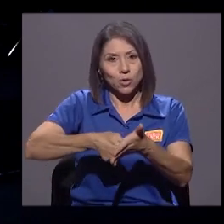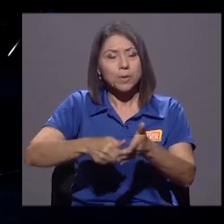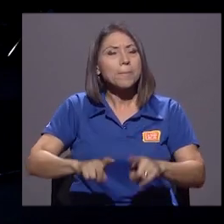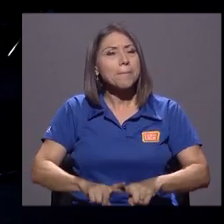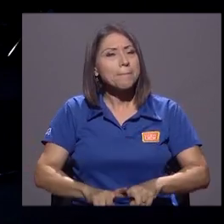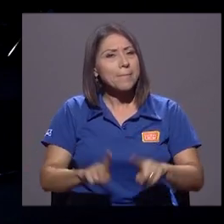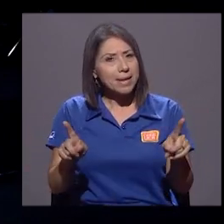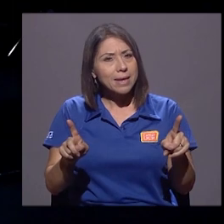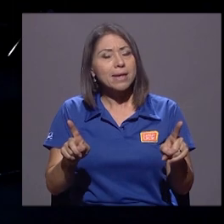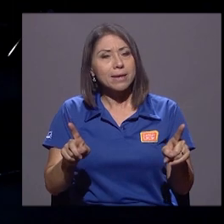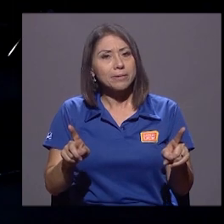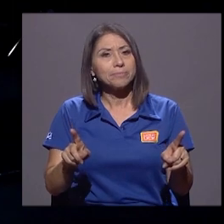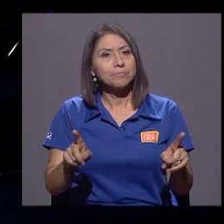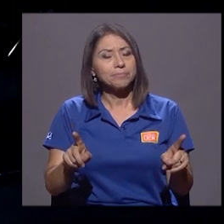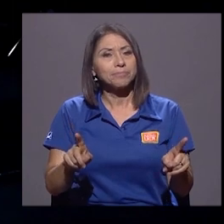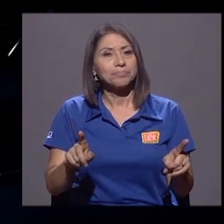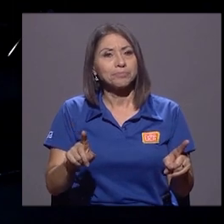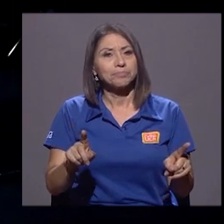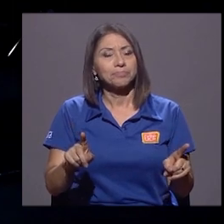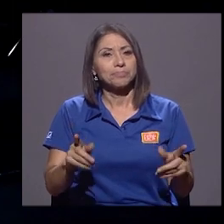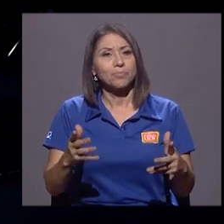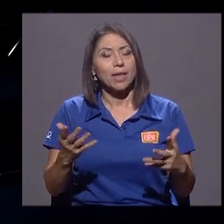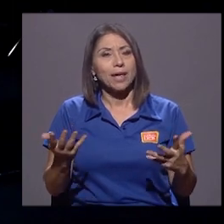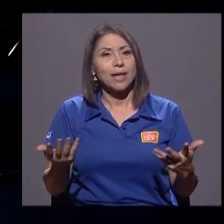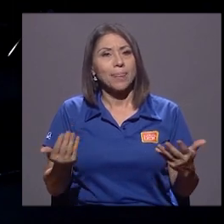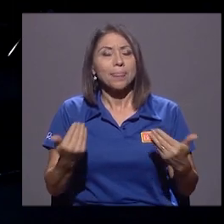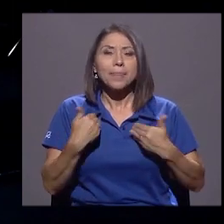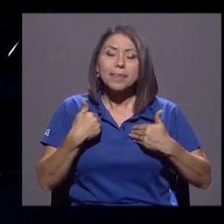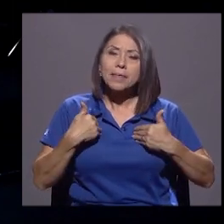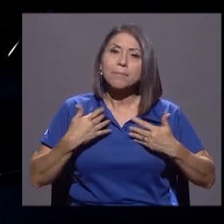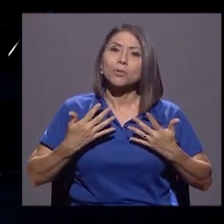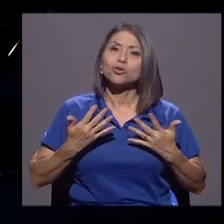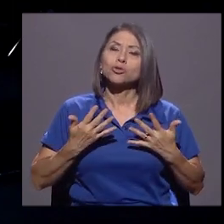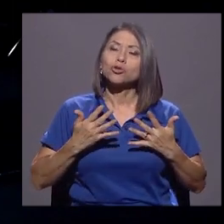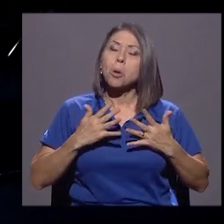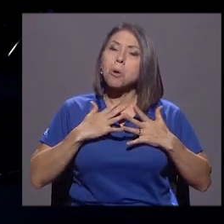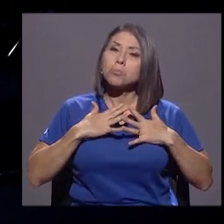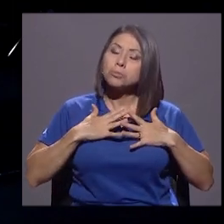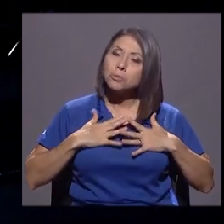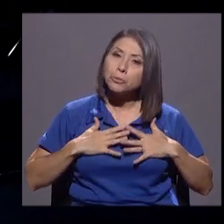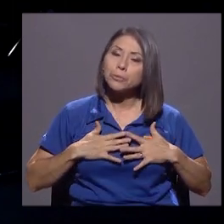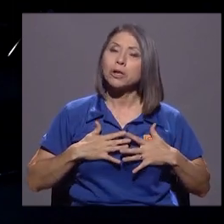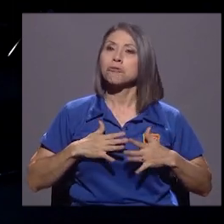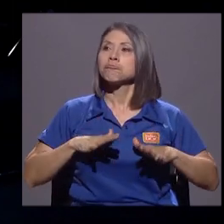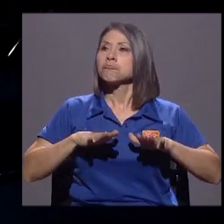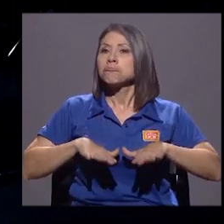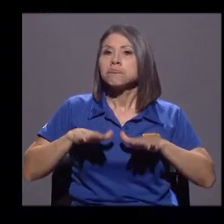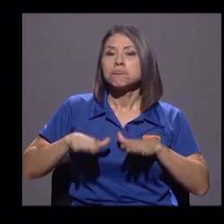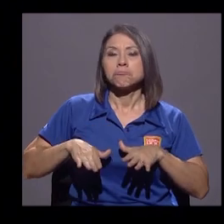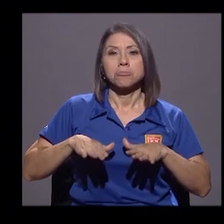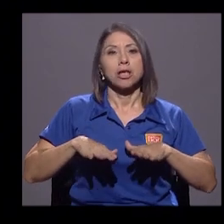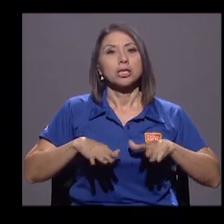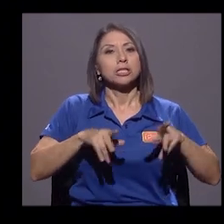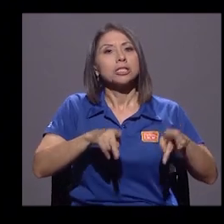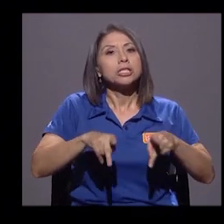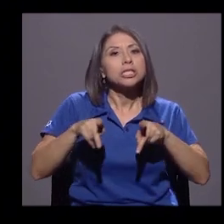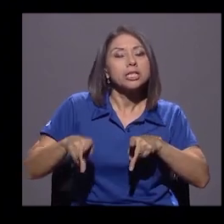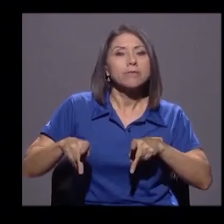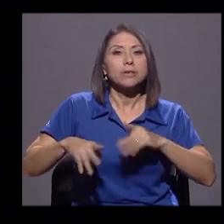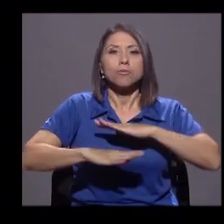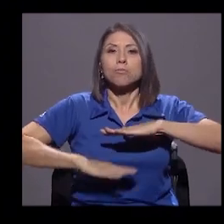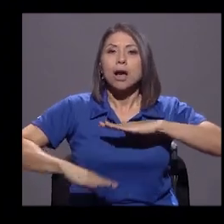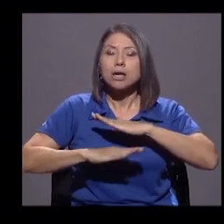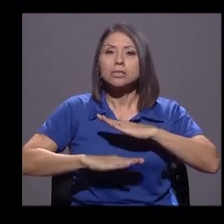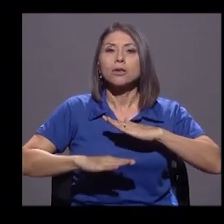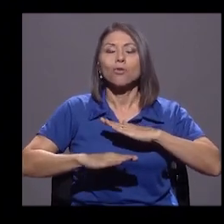el sosiego al menos cívico, básico, elemental, de entender